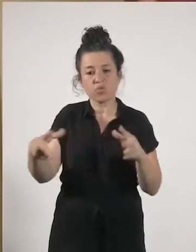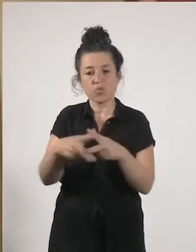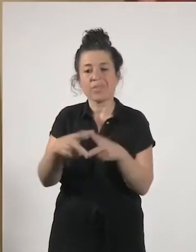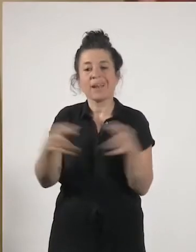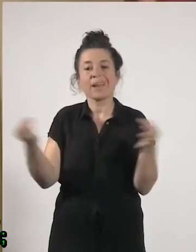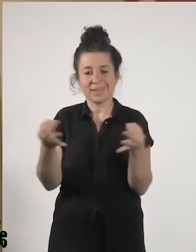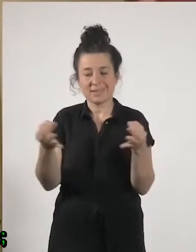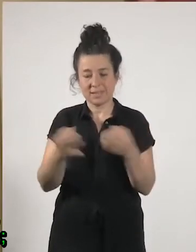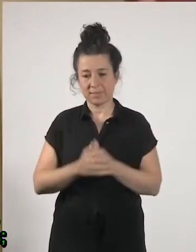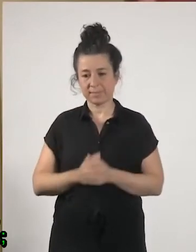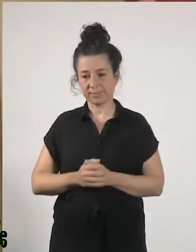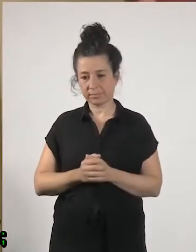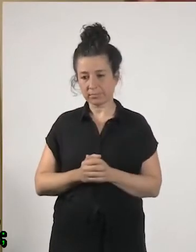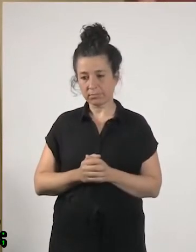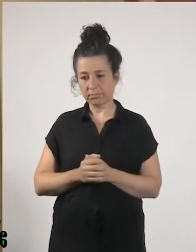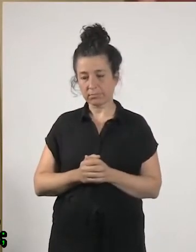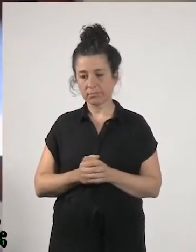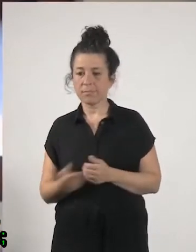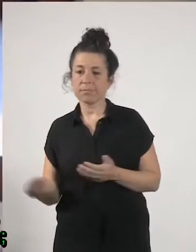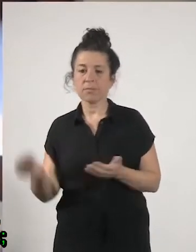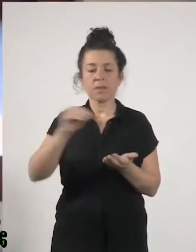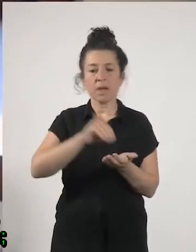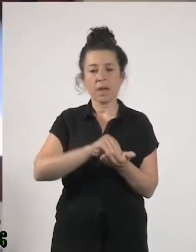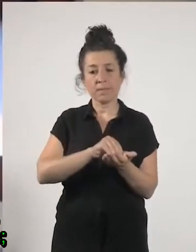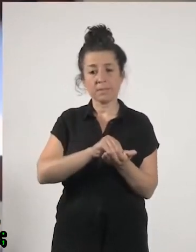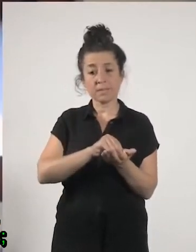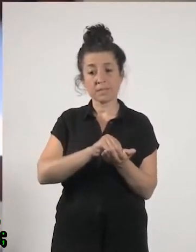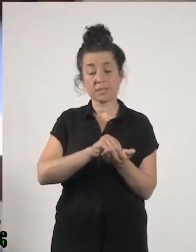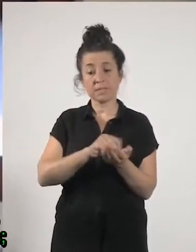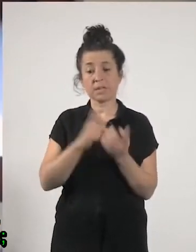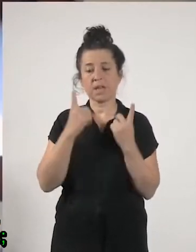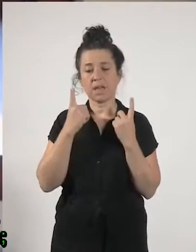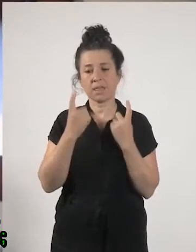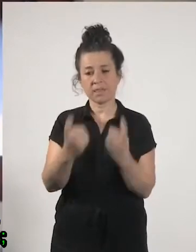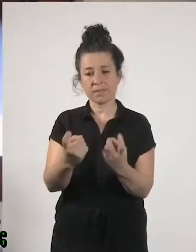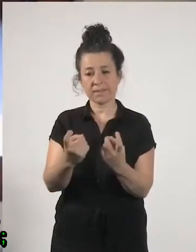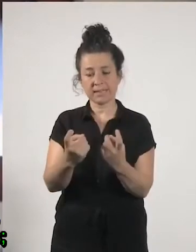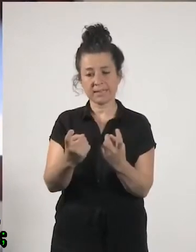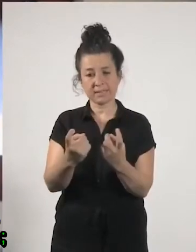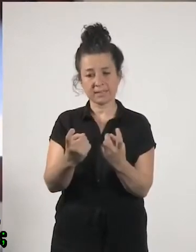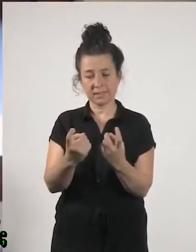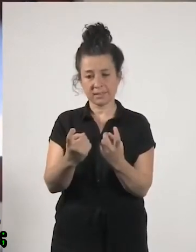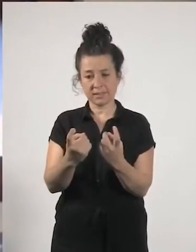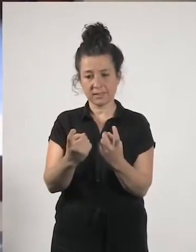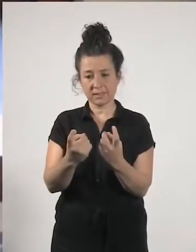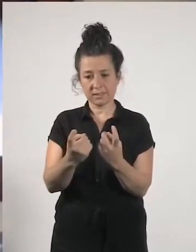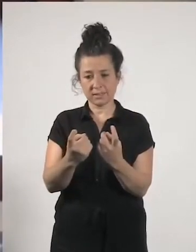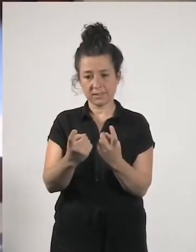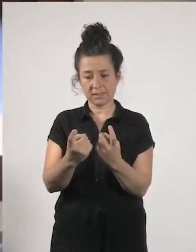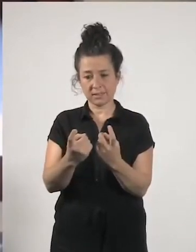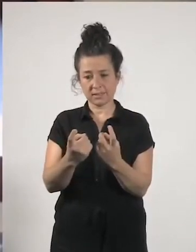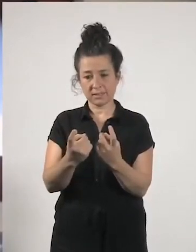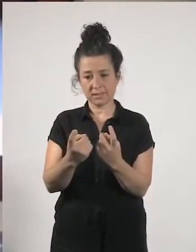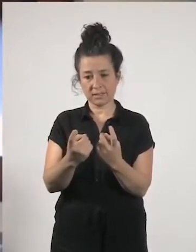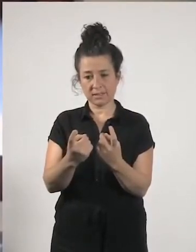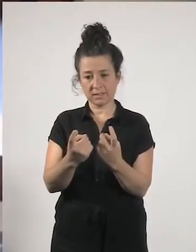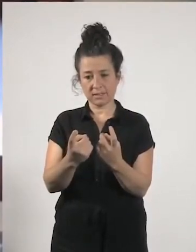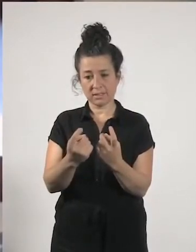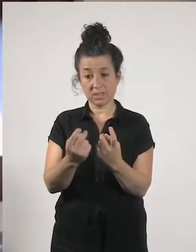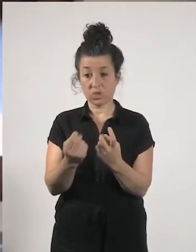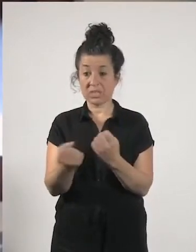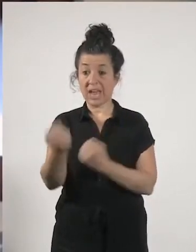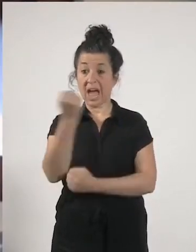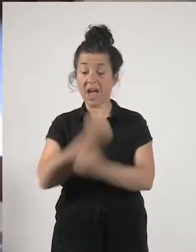la además complementariamente hay que eliminar las prestaciones que esto es un ahorro fiscal